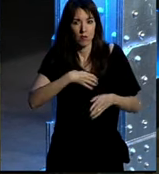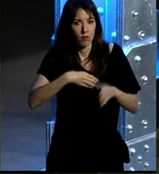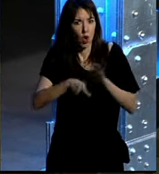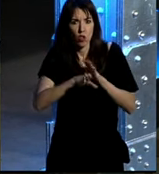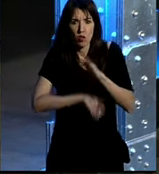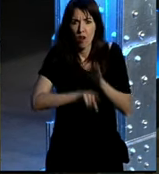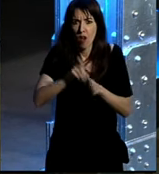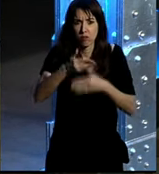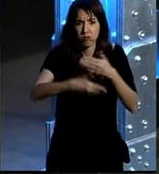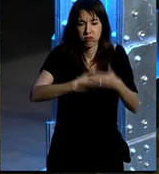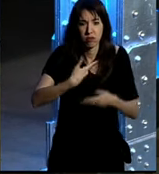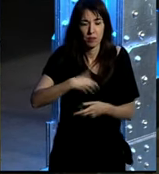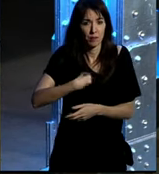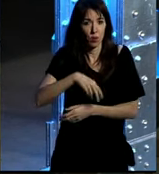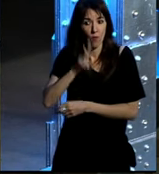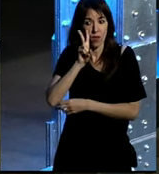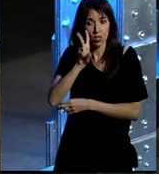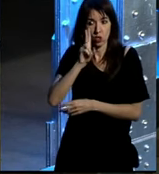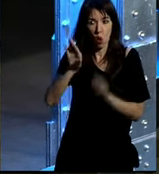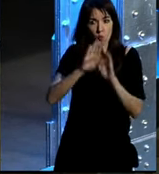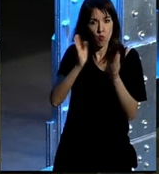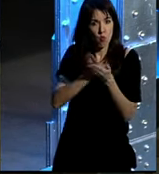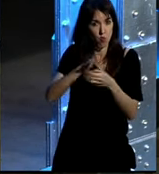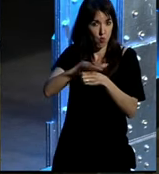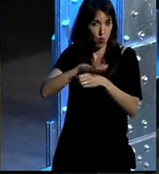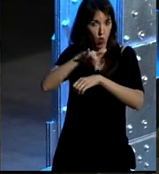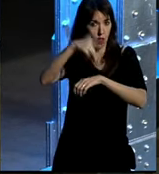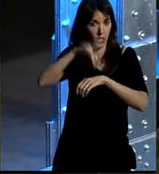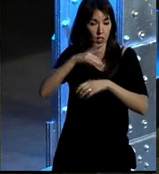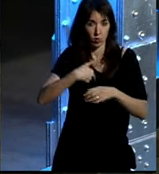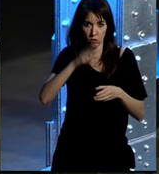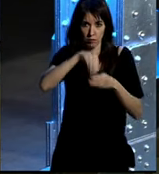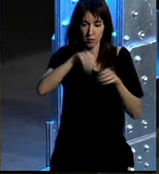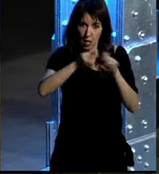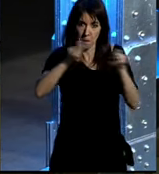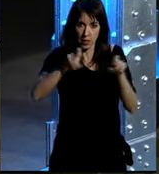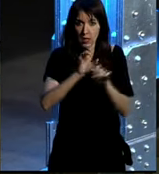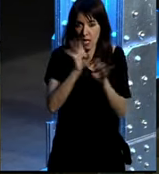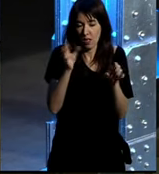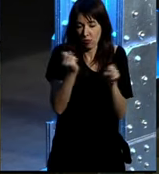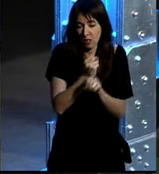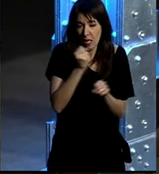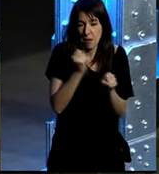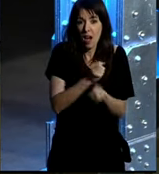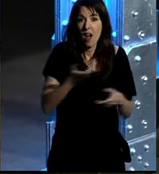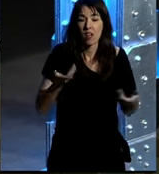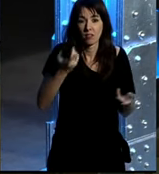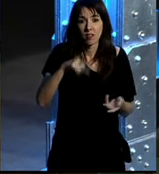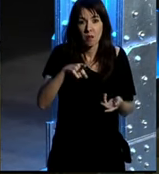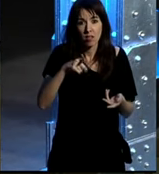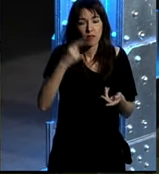mi visión del del mundo digital y claro estoy en una empresa que que trabaja y que